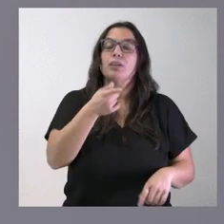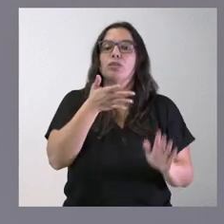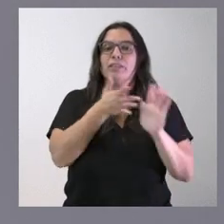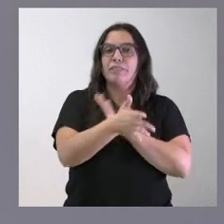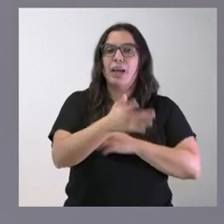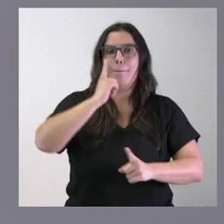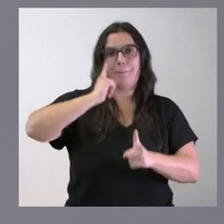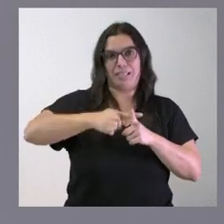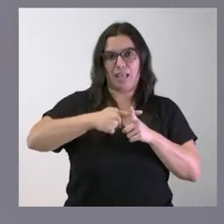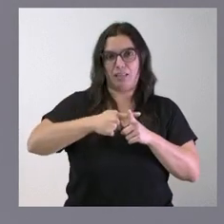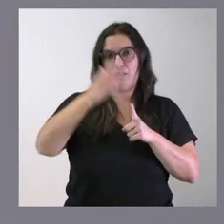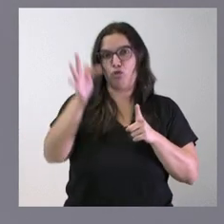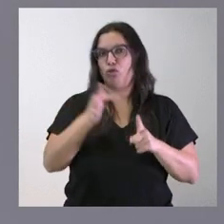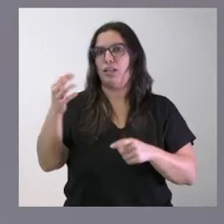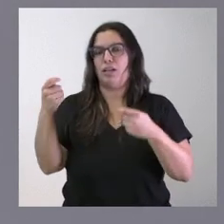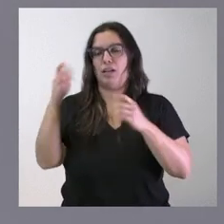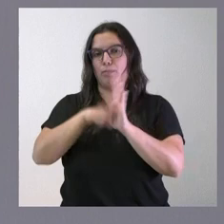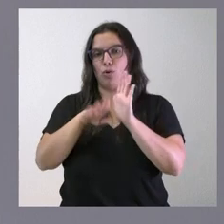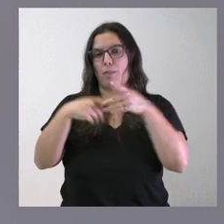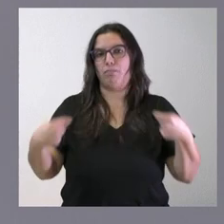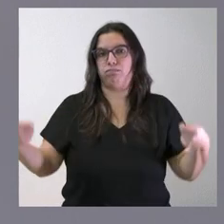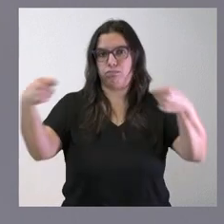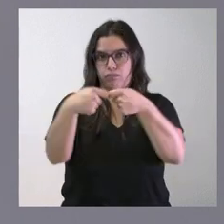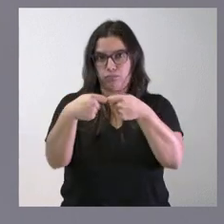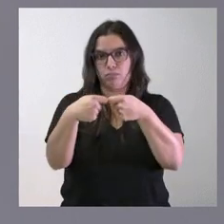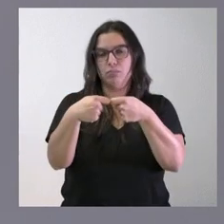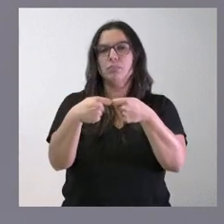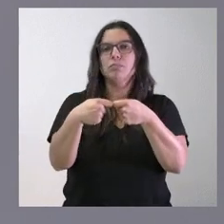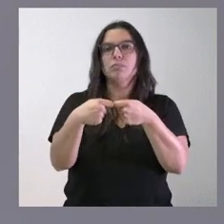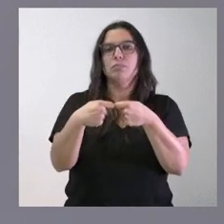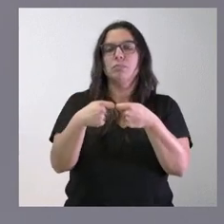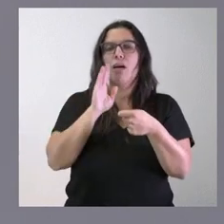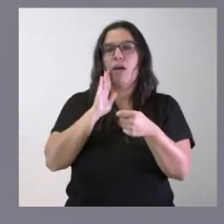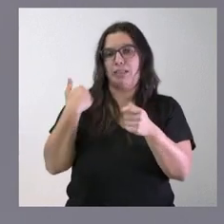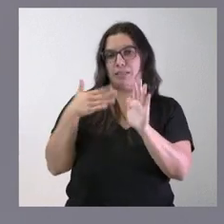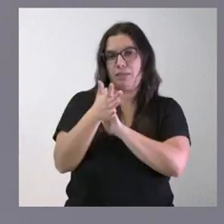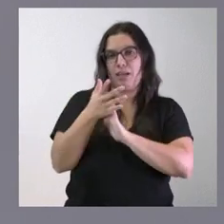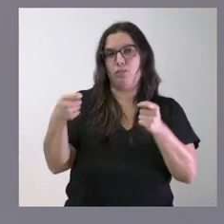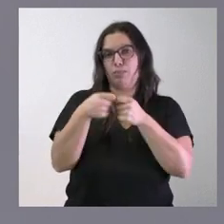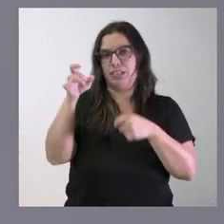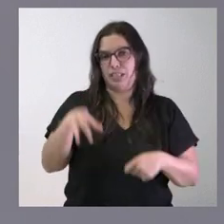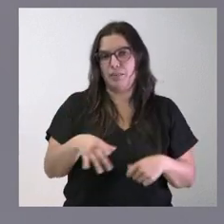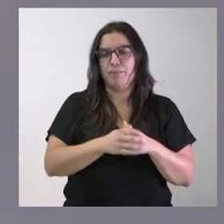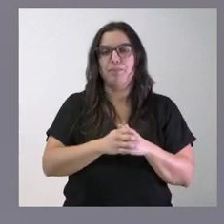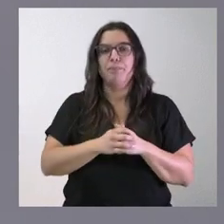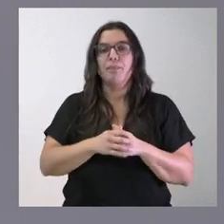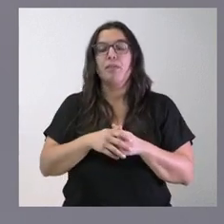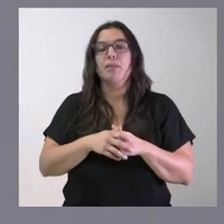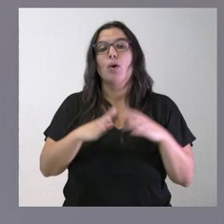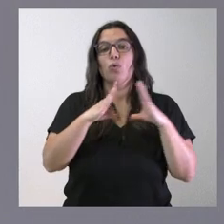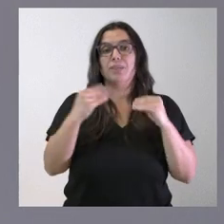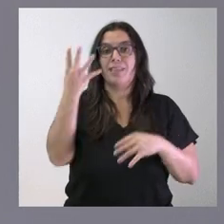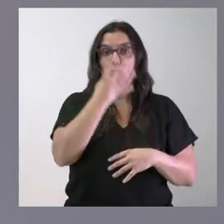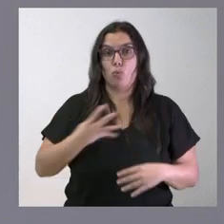del importe total del programa que es financiado por las otras vías que les hemos señalado anteriormente. La distribución para cada una de las cuatro